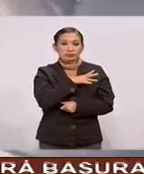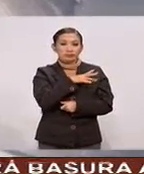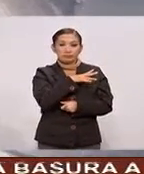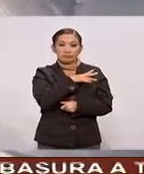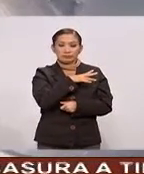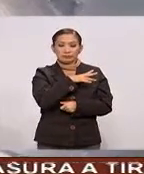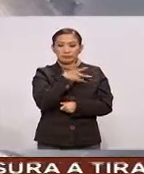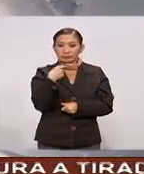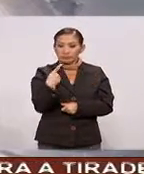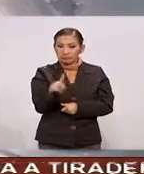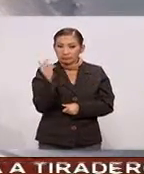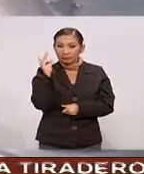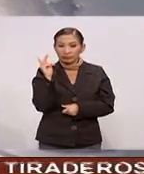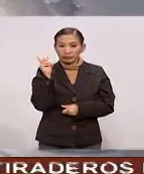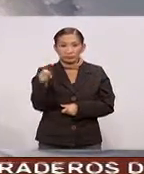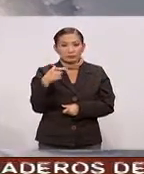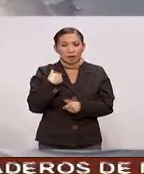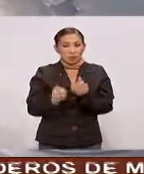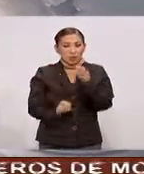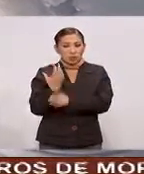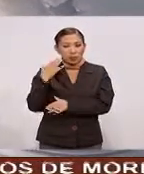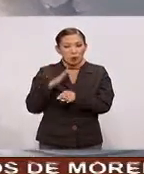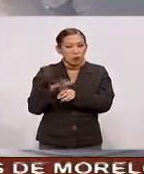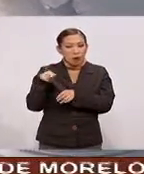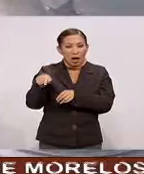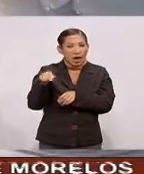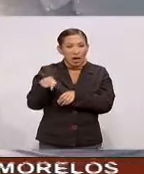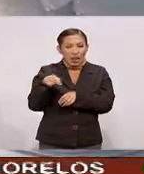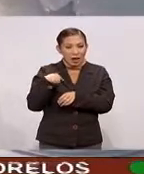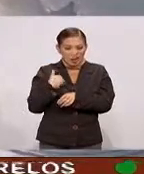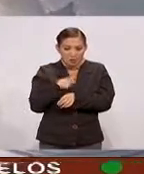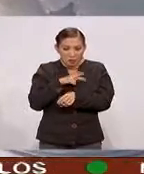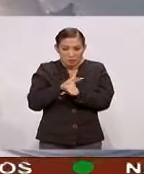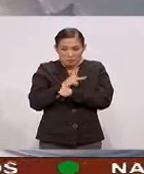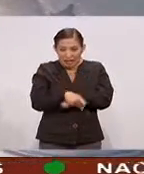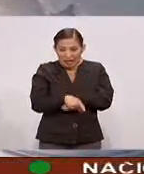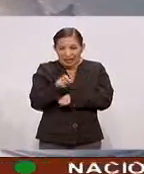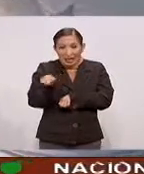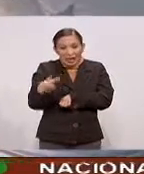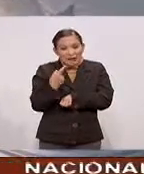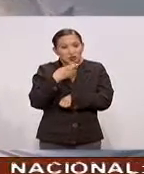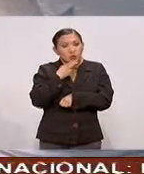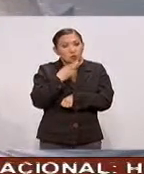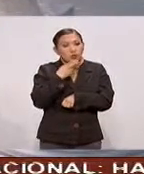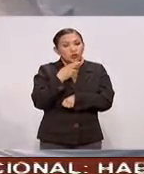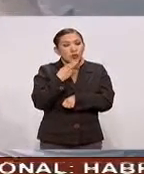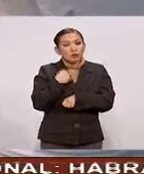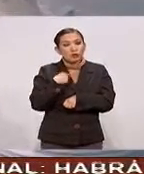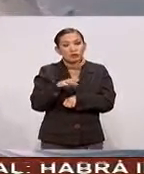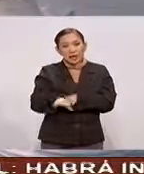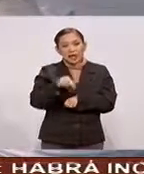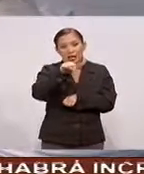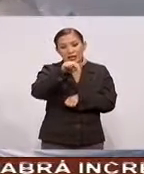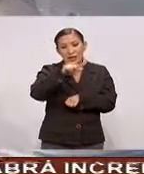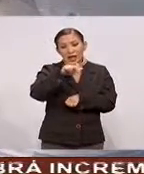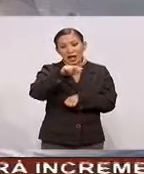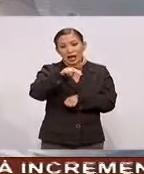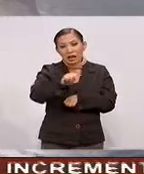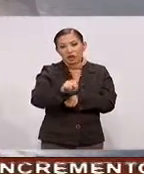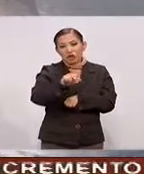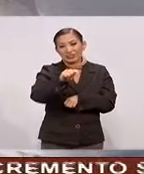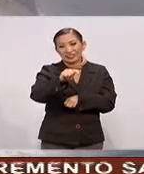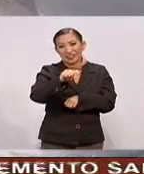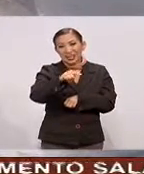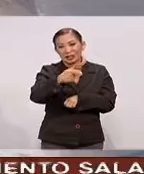Lo que Tiene de novedoso Este proyecto Es que se utilizó Nanotecnología Para